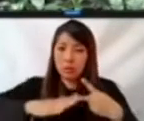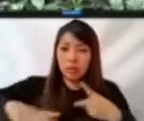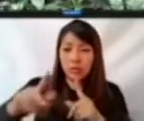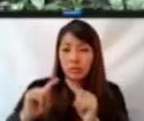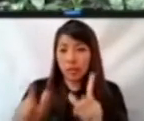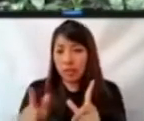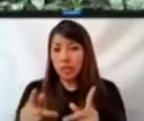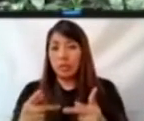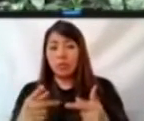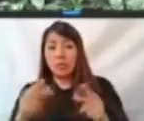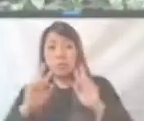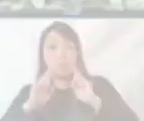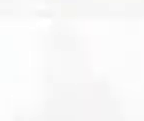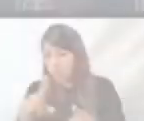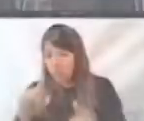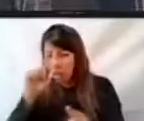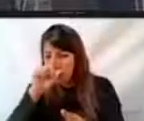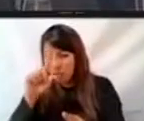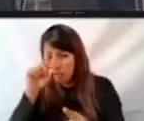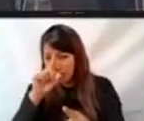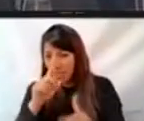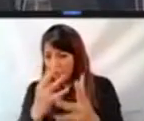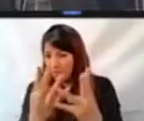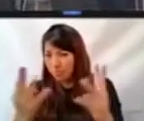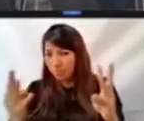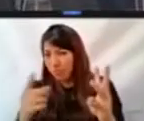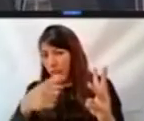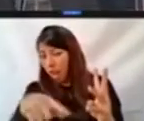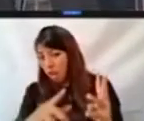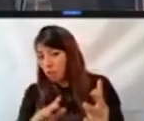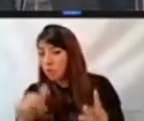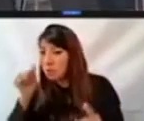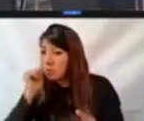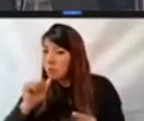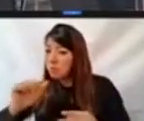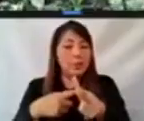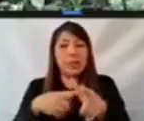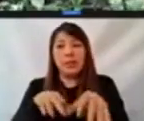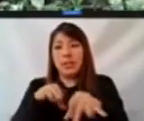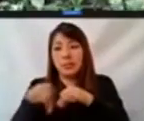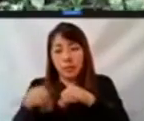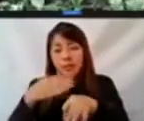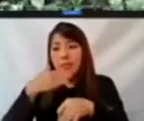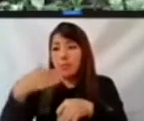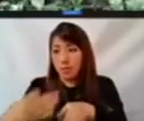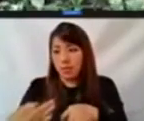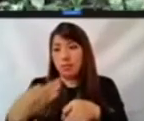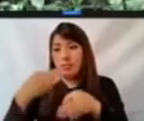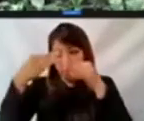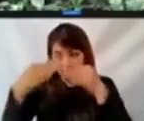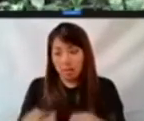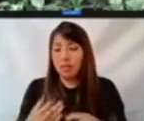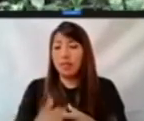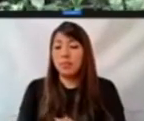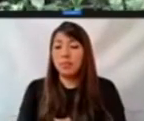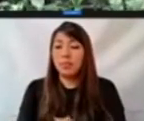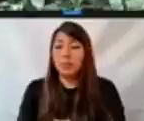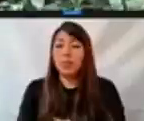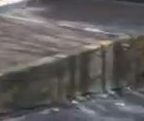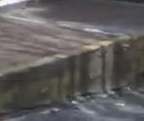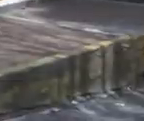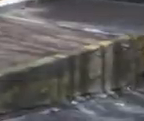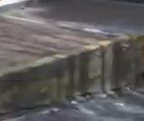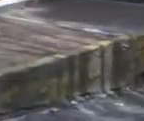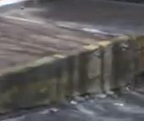premien y si no, me lo demanden. En la Sala de Cisiones del ITE, Minor Márquez ofreció diálogo y apertura para poder trabajar de forma